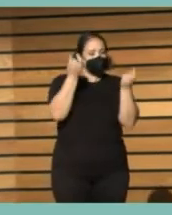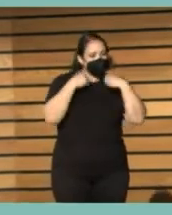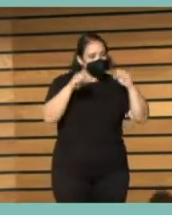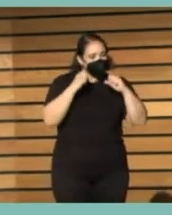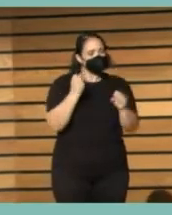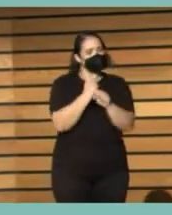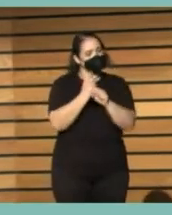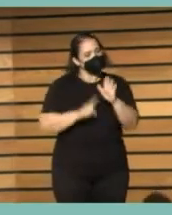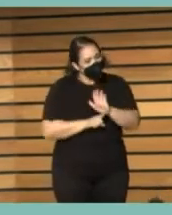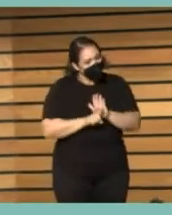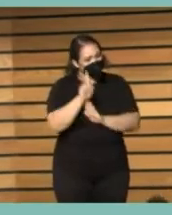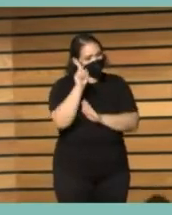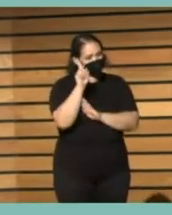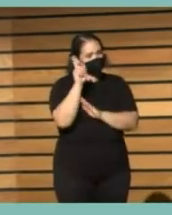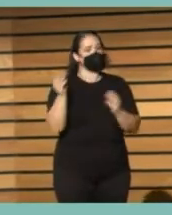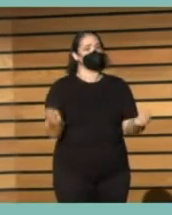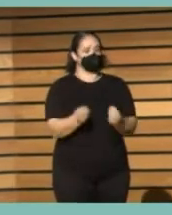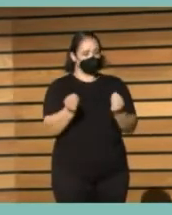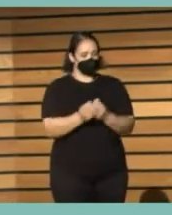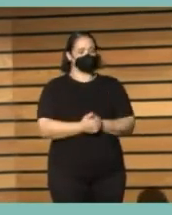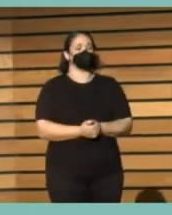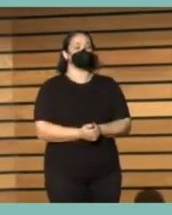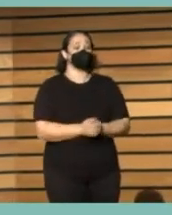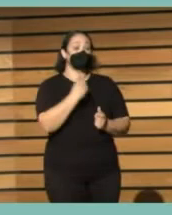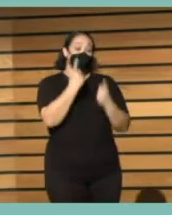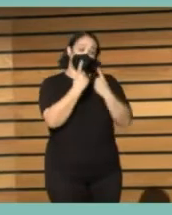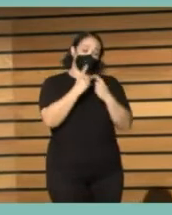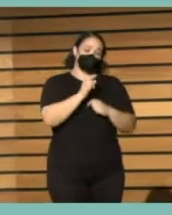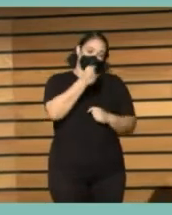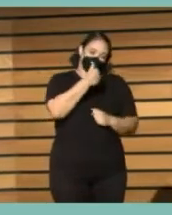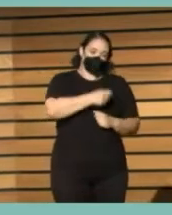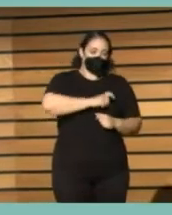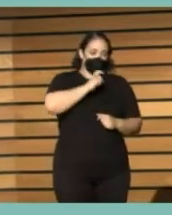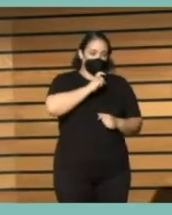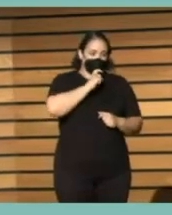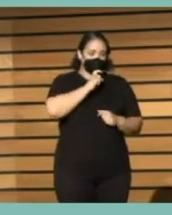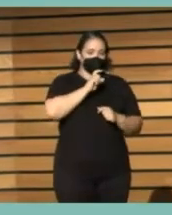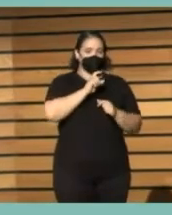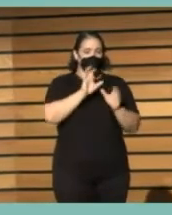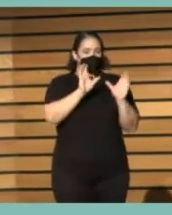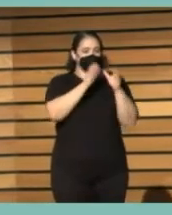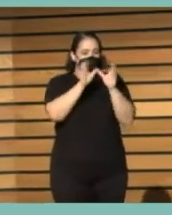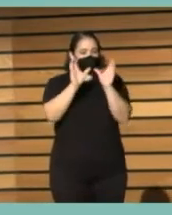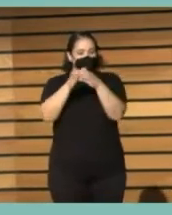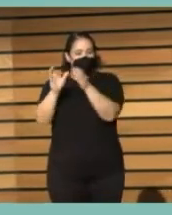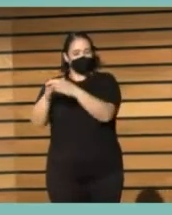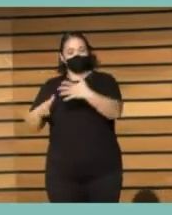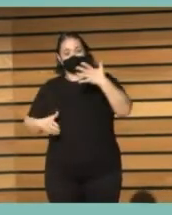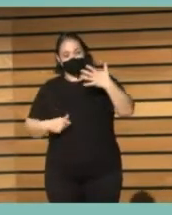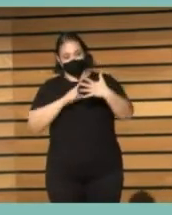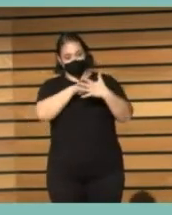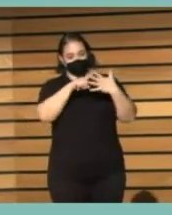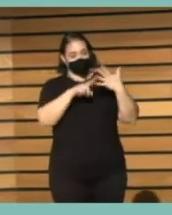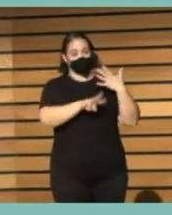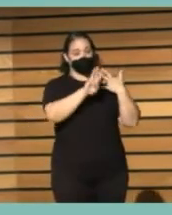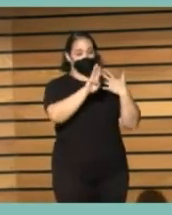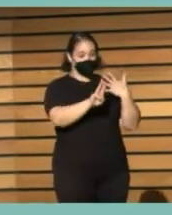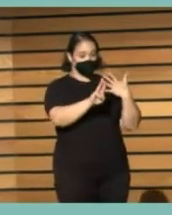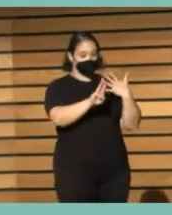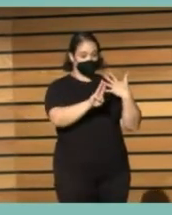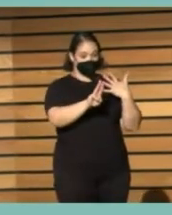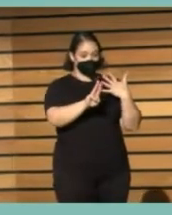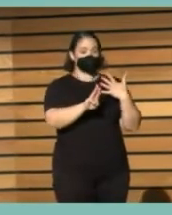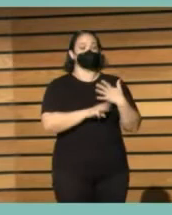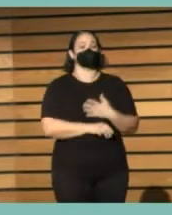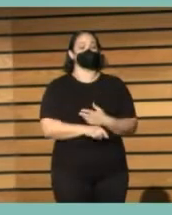también es fundamental porque vemos, a veces ha sido difícil, al final lo hemos agrupado en las cinco P's porque a veces ha sido difícil encajar